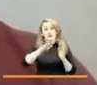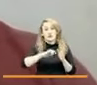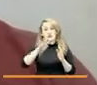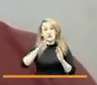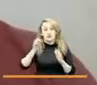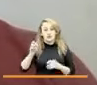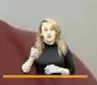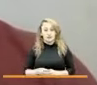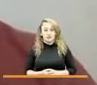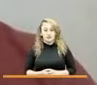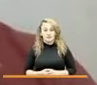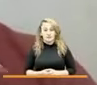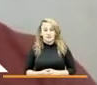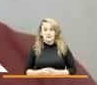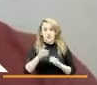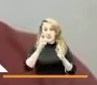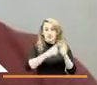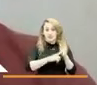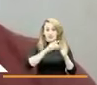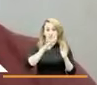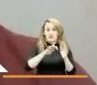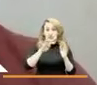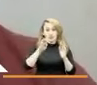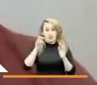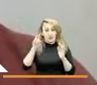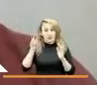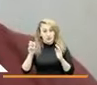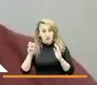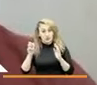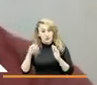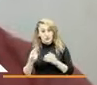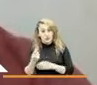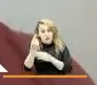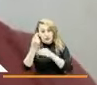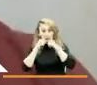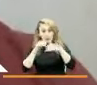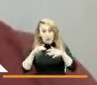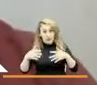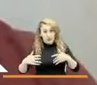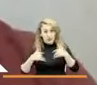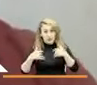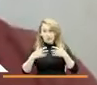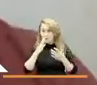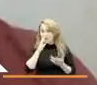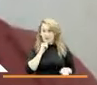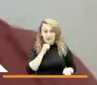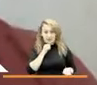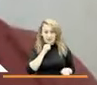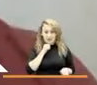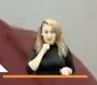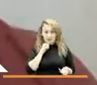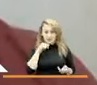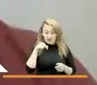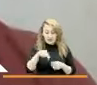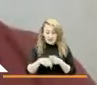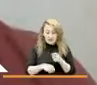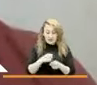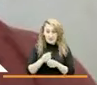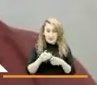en 1998 no había una política pública de acción a las víctimas este año que pasa este año en curso